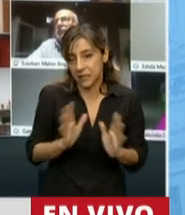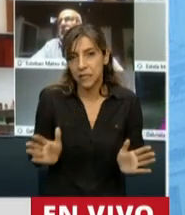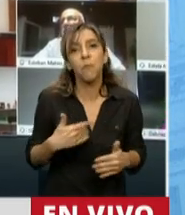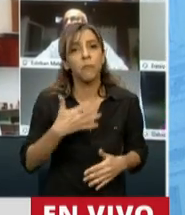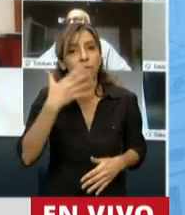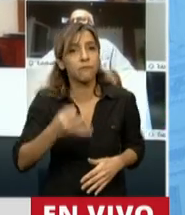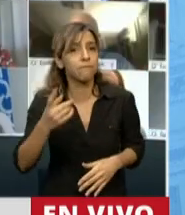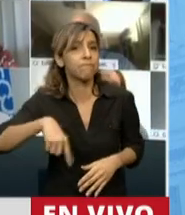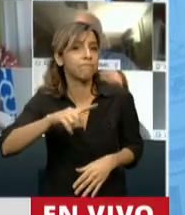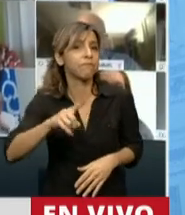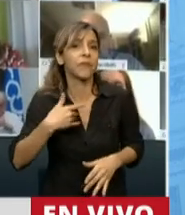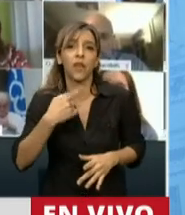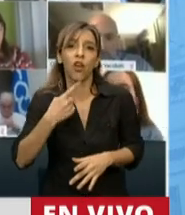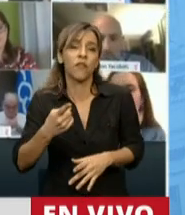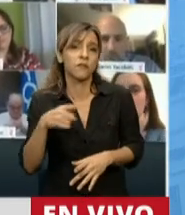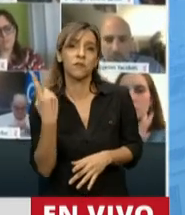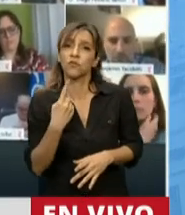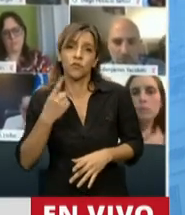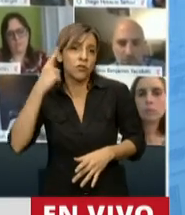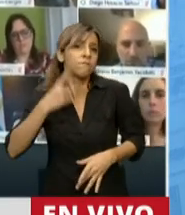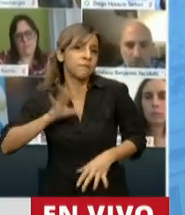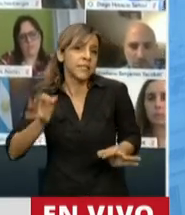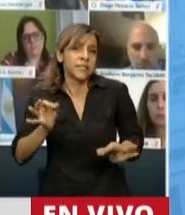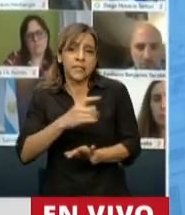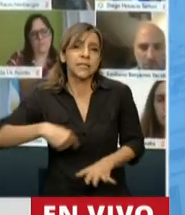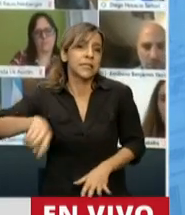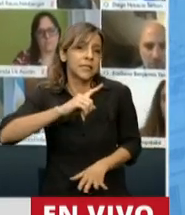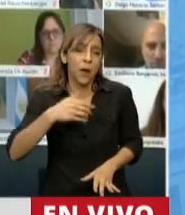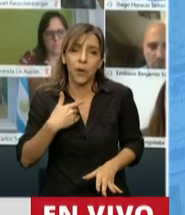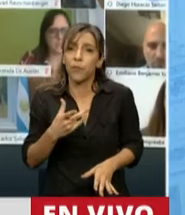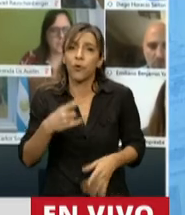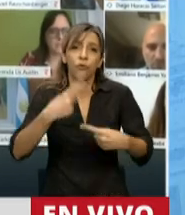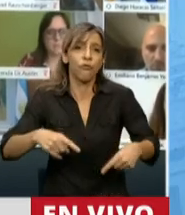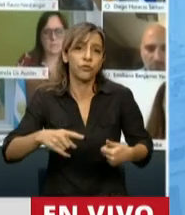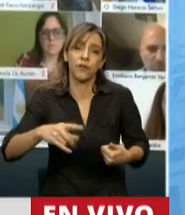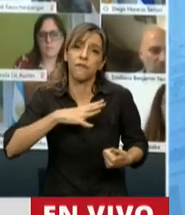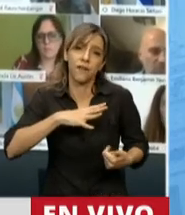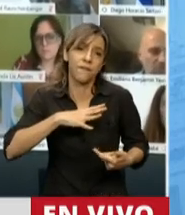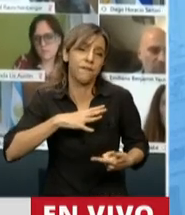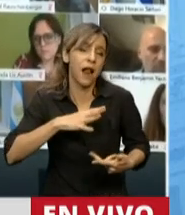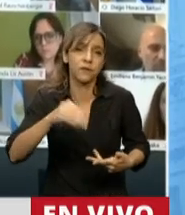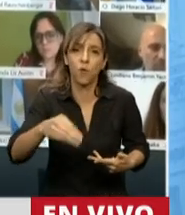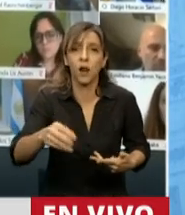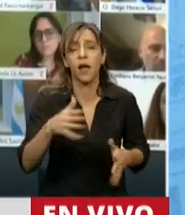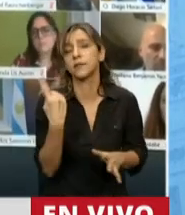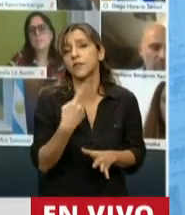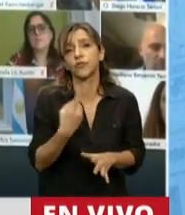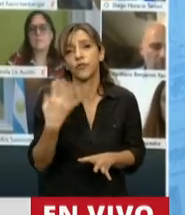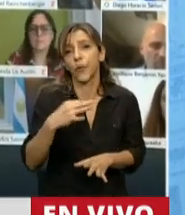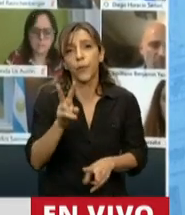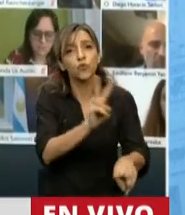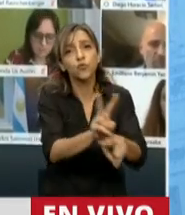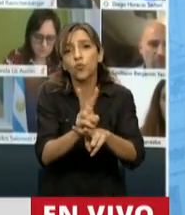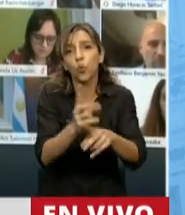todos somos conscientes de que se está administrando escasez, que nada va a alcanzar, que tiene que primar fundamentalmente la racionalidad, la obtención de